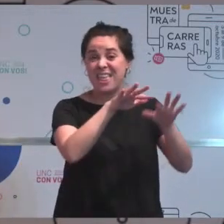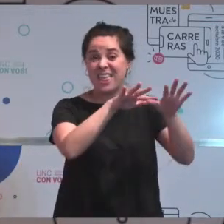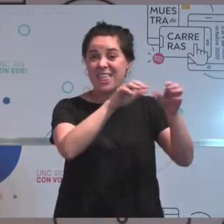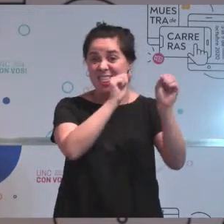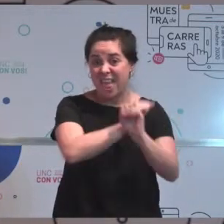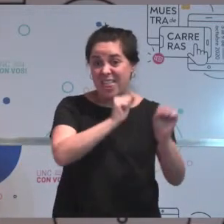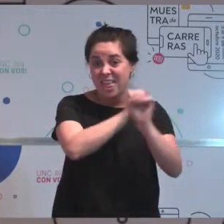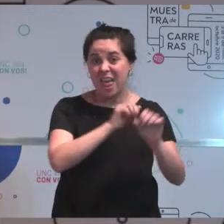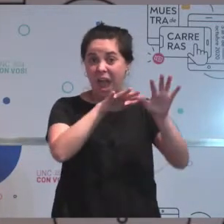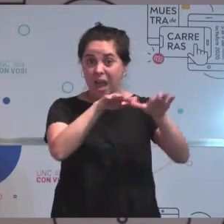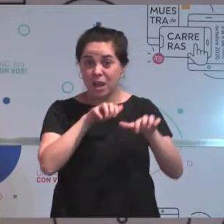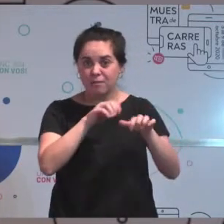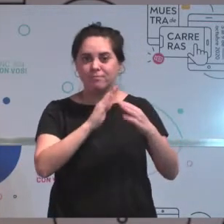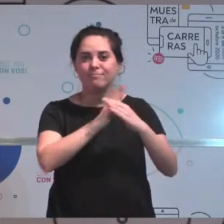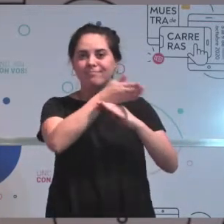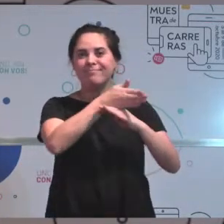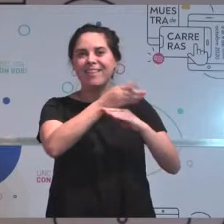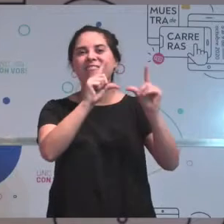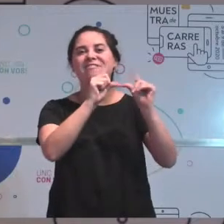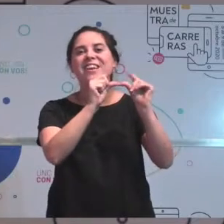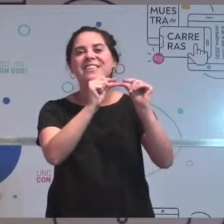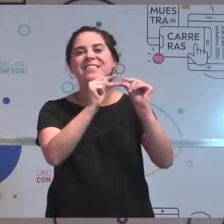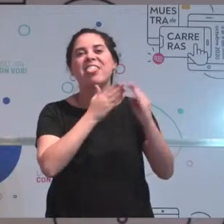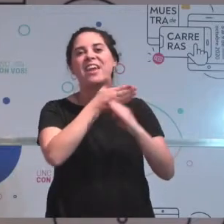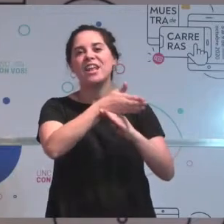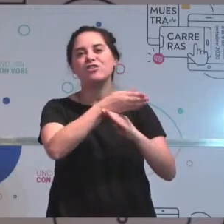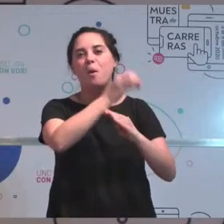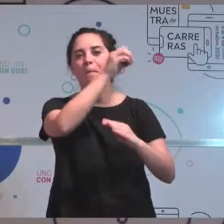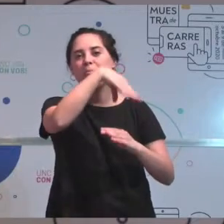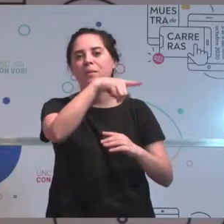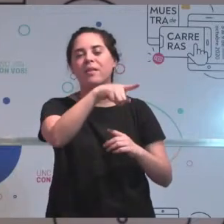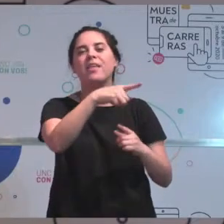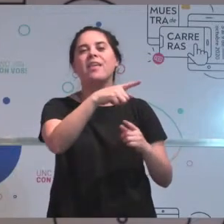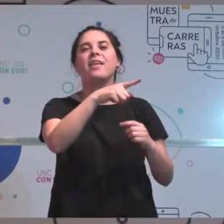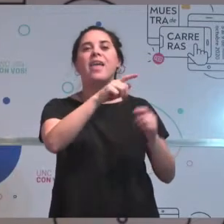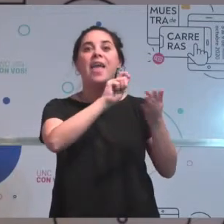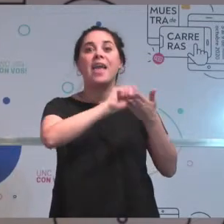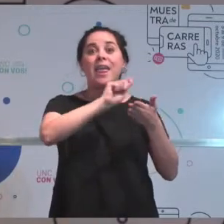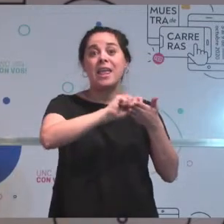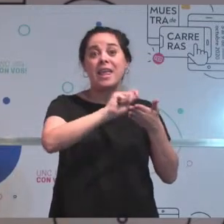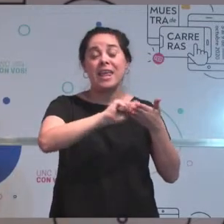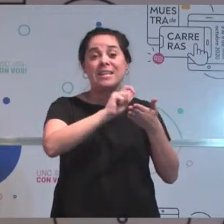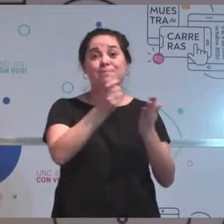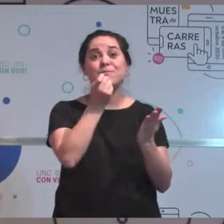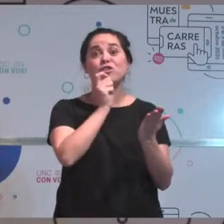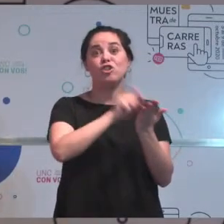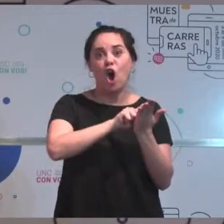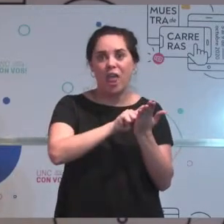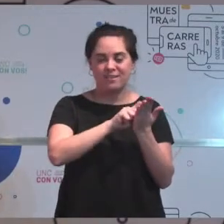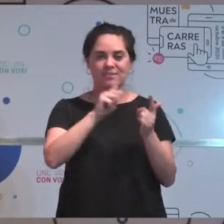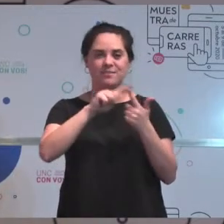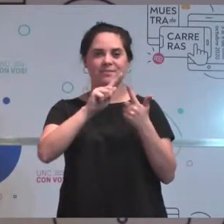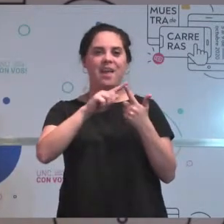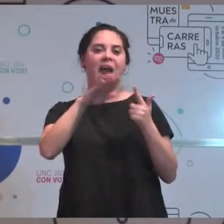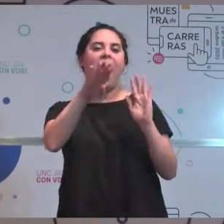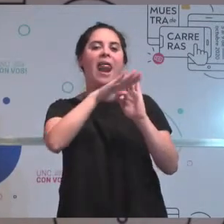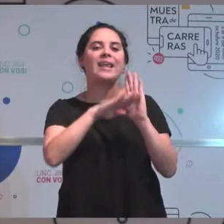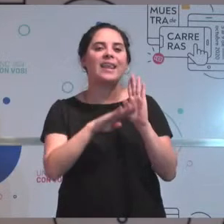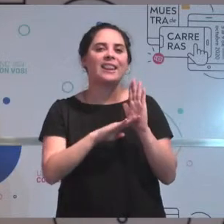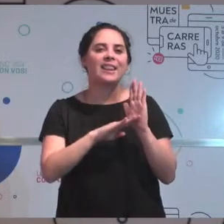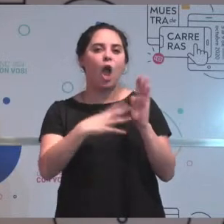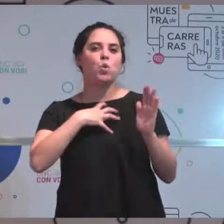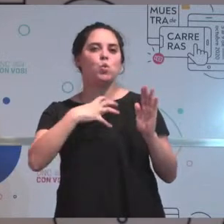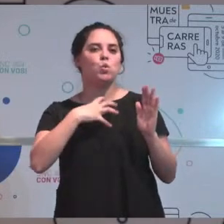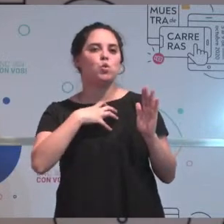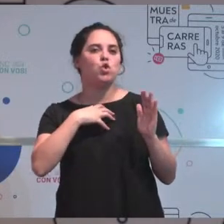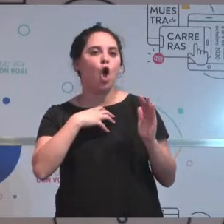ingreso, de inscripciones y todo lo que tiene que ver con las características del curso de nivelación que se da